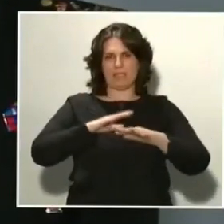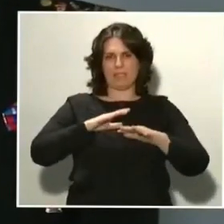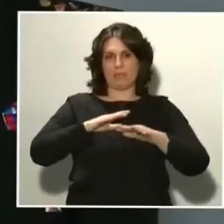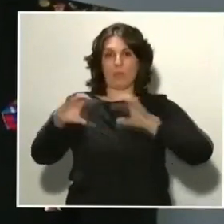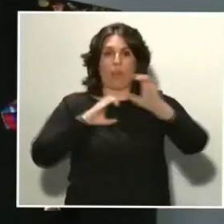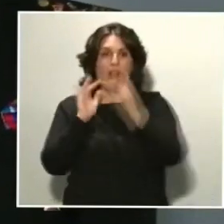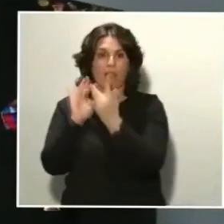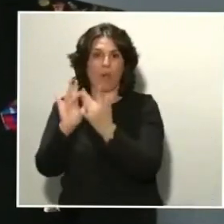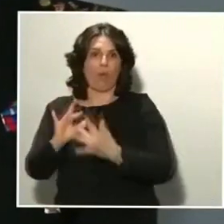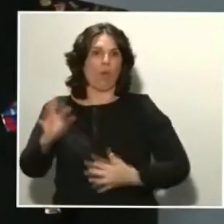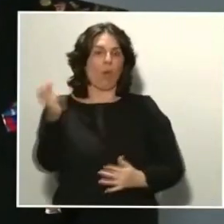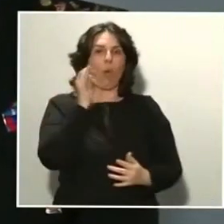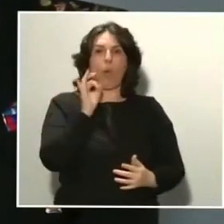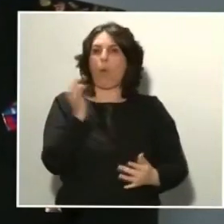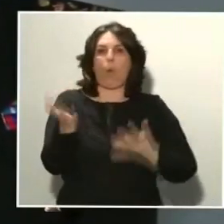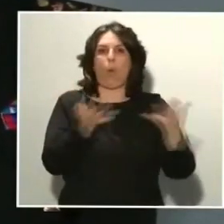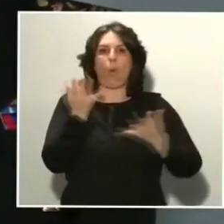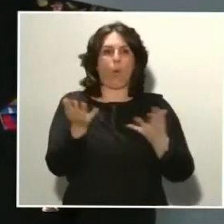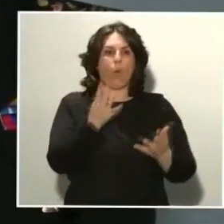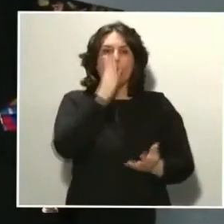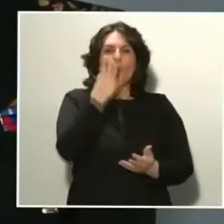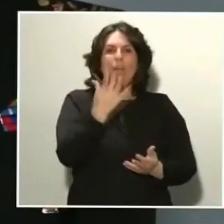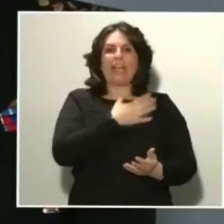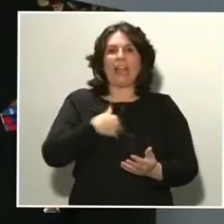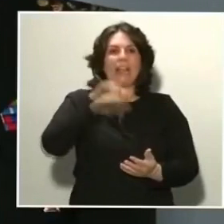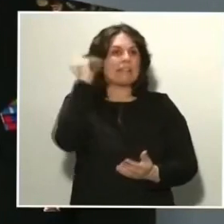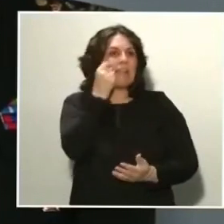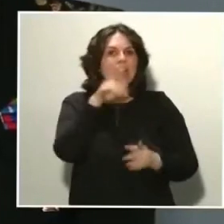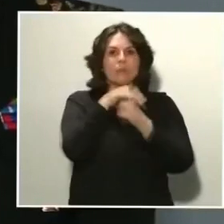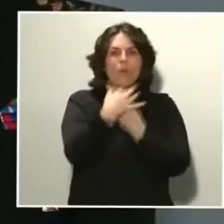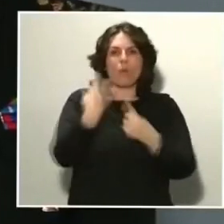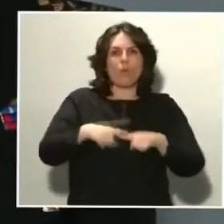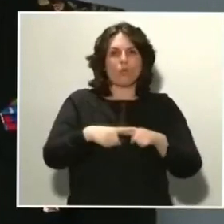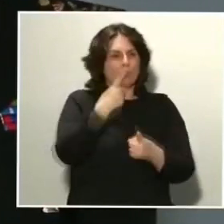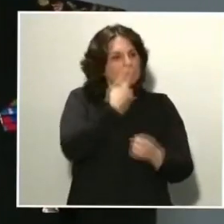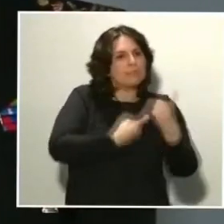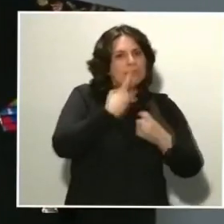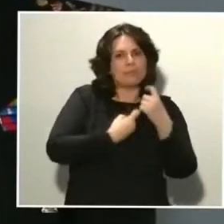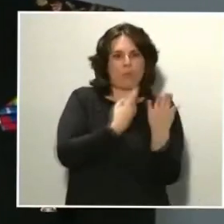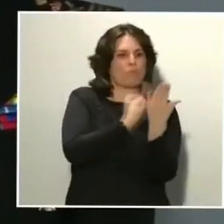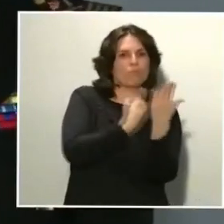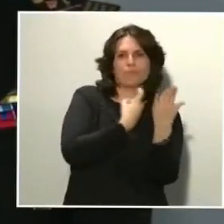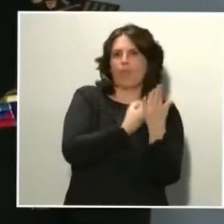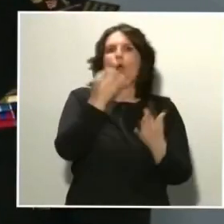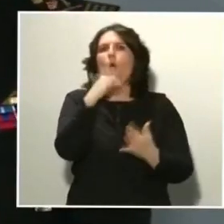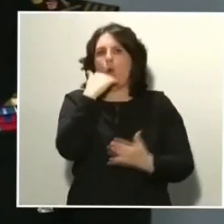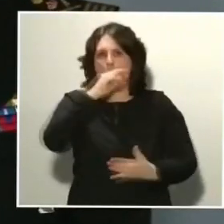para estar al corriente de la situación. Queremos señalar que,